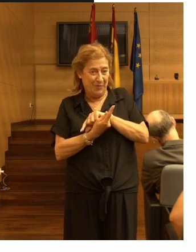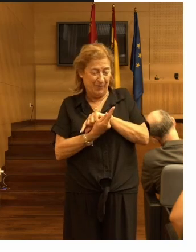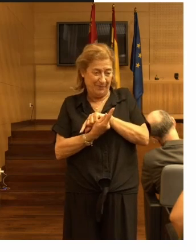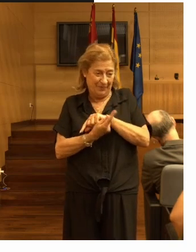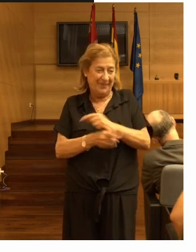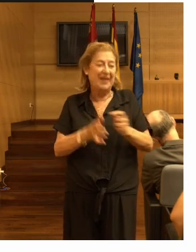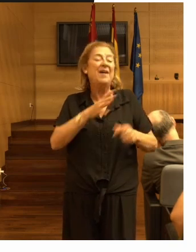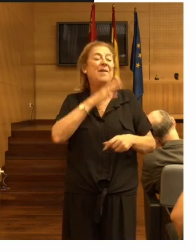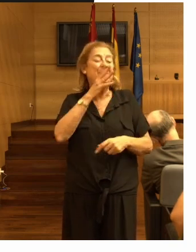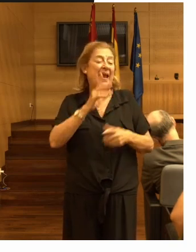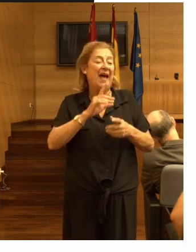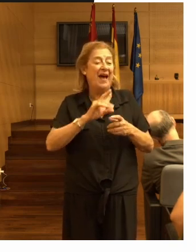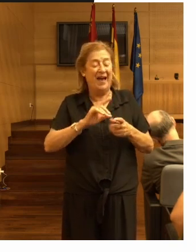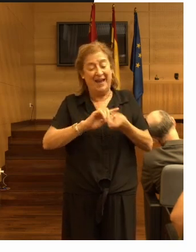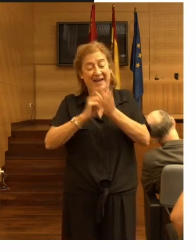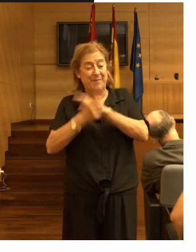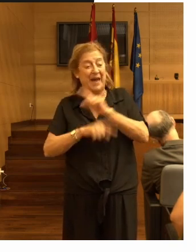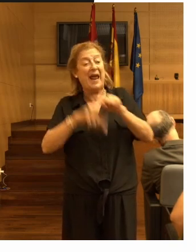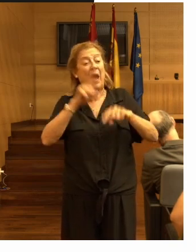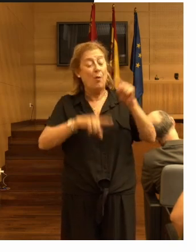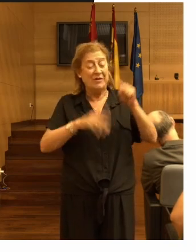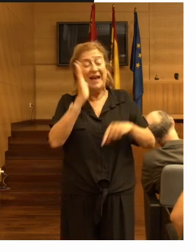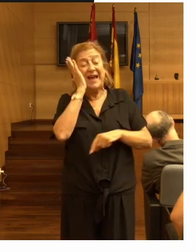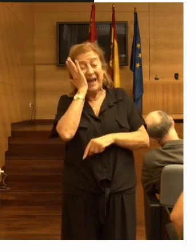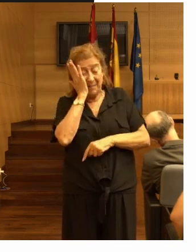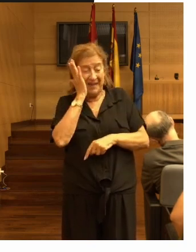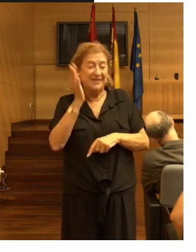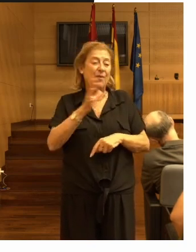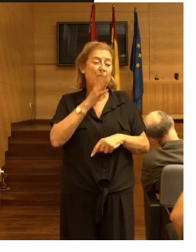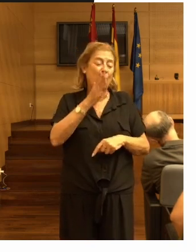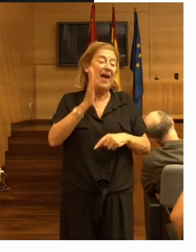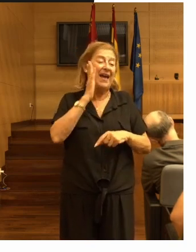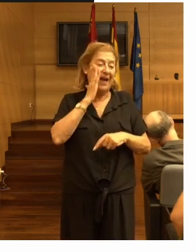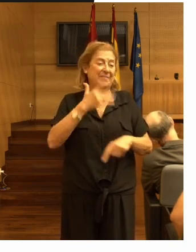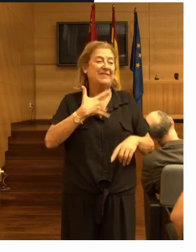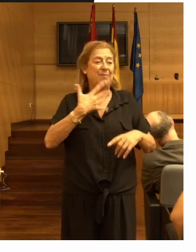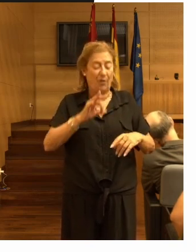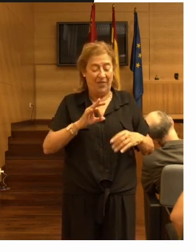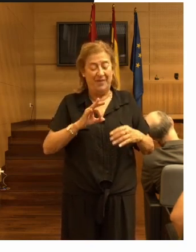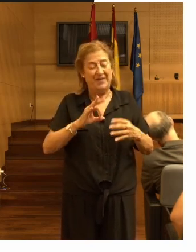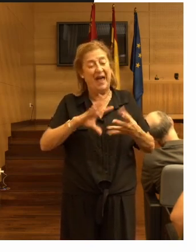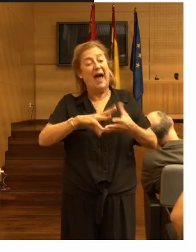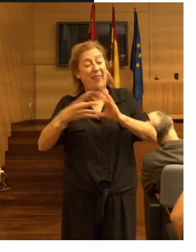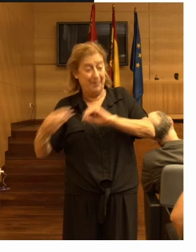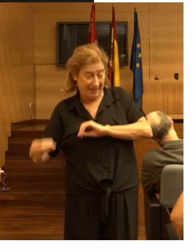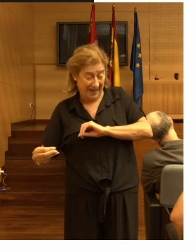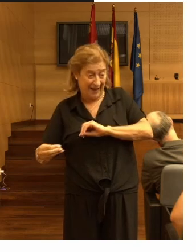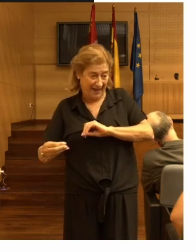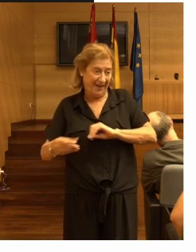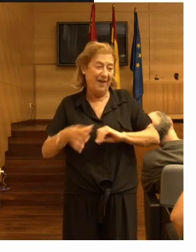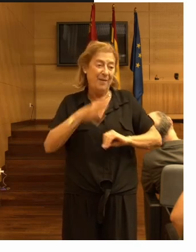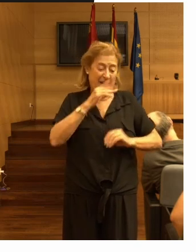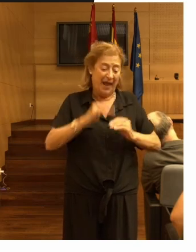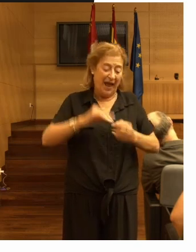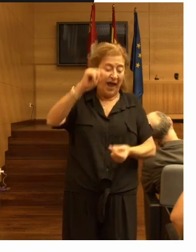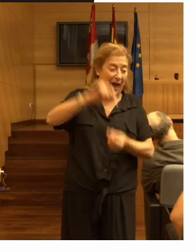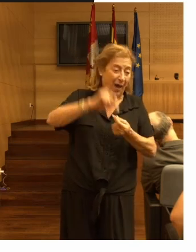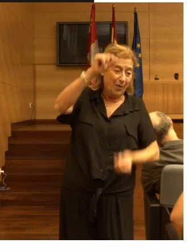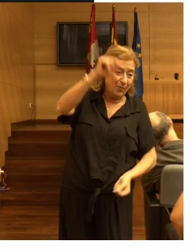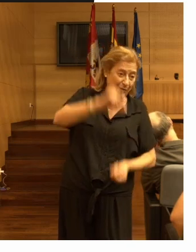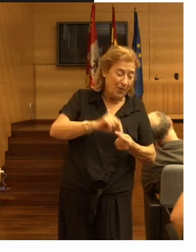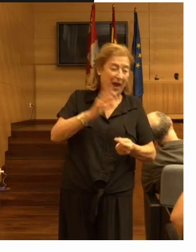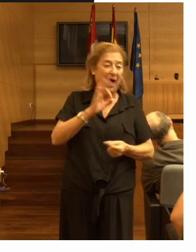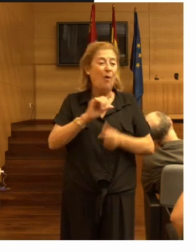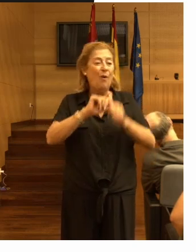para sustituir algunas de las camas con camas que se puedan ajustar a distintas alturas con otros